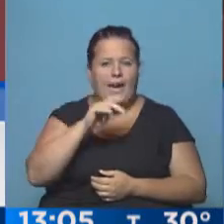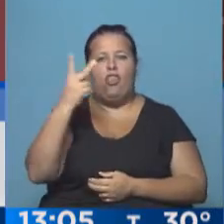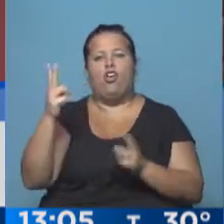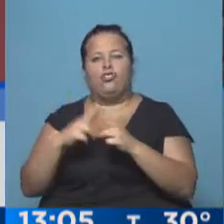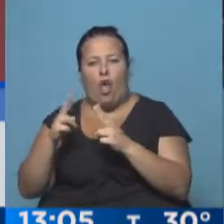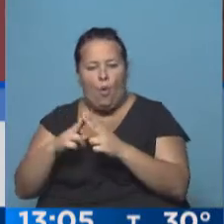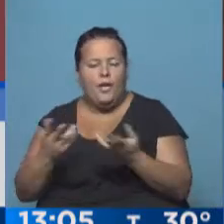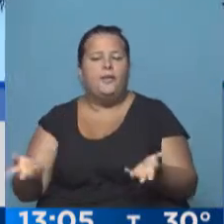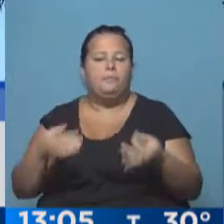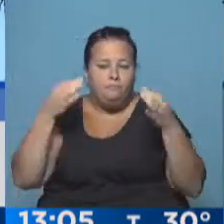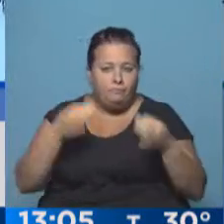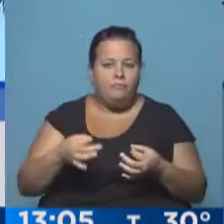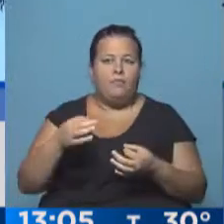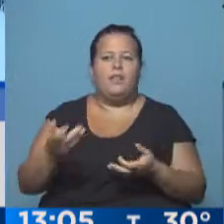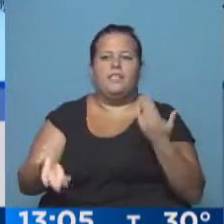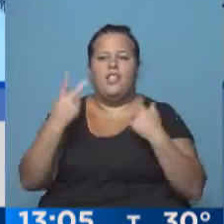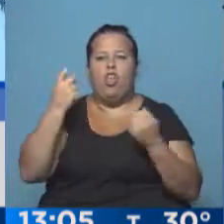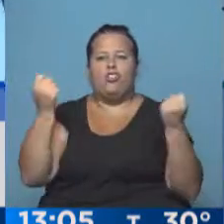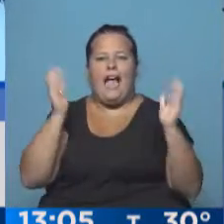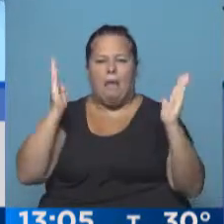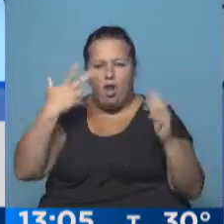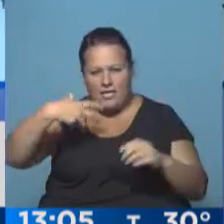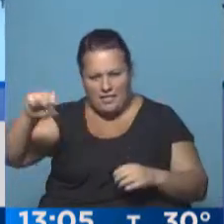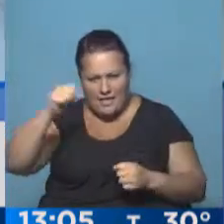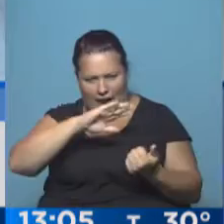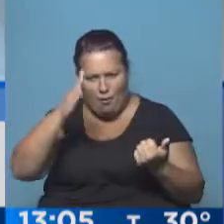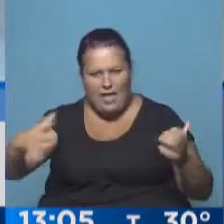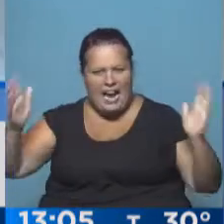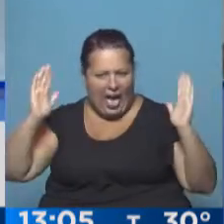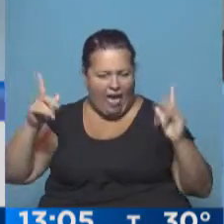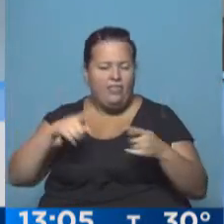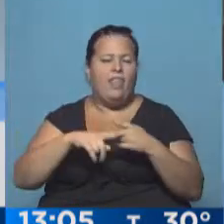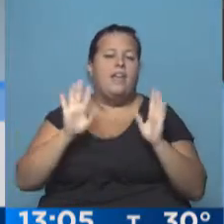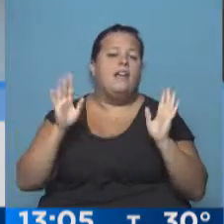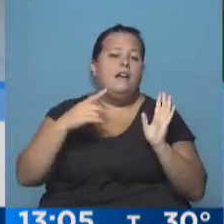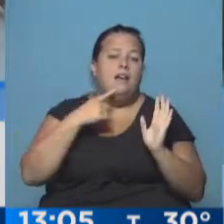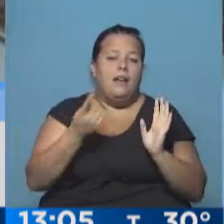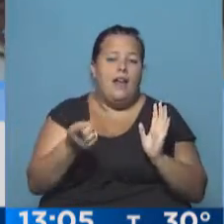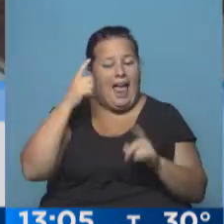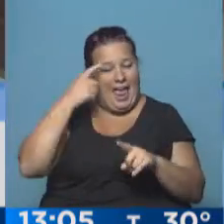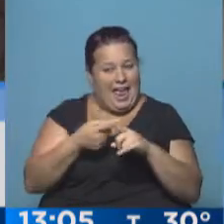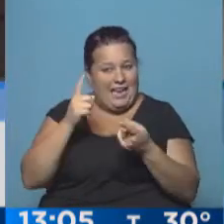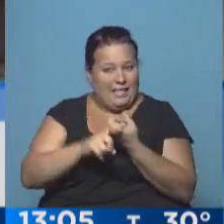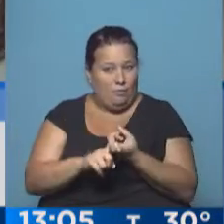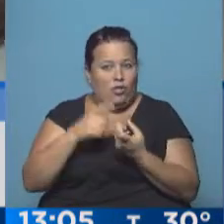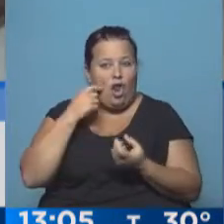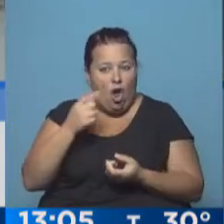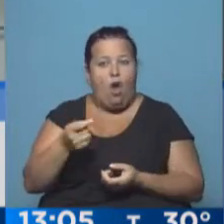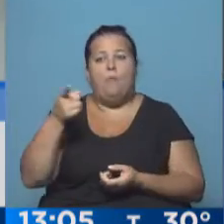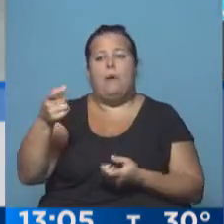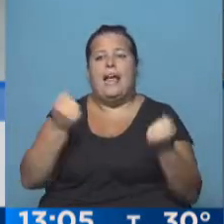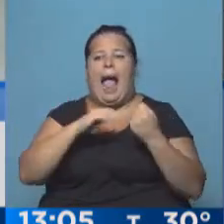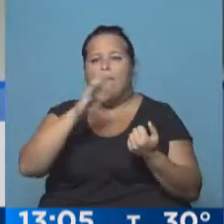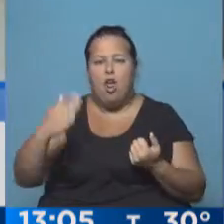sobrinos. Lo cierto es que se llevaron dos camionetas, camionetas grandes, según la ex esposa de Pérez Corradi, una de las